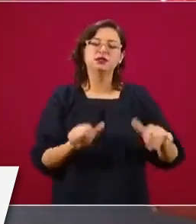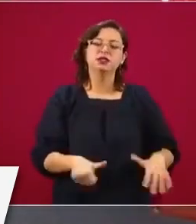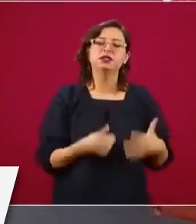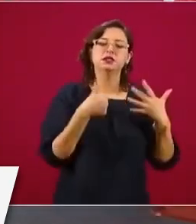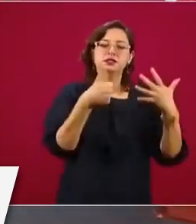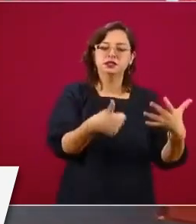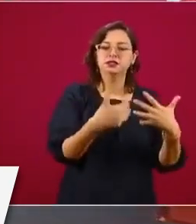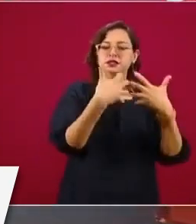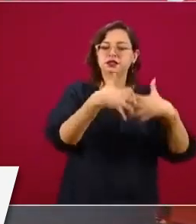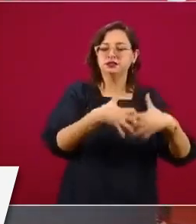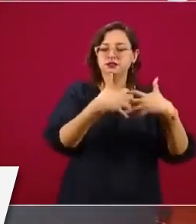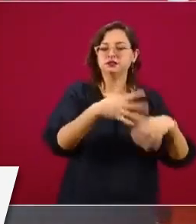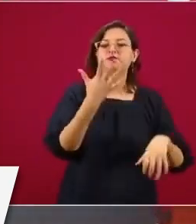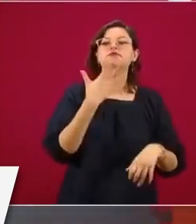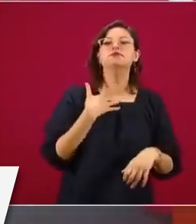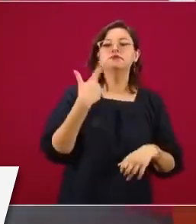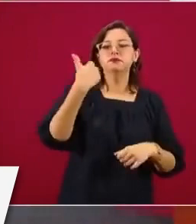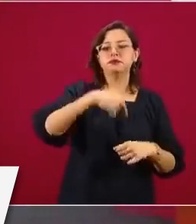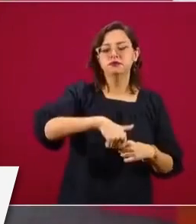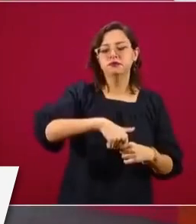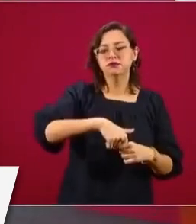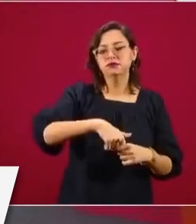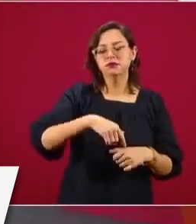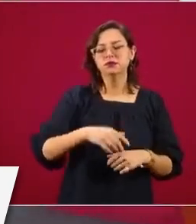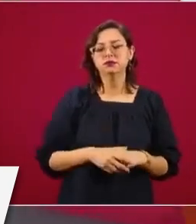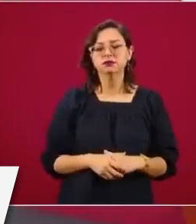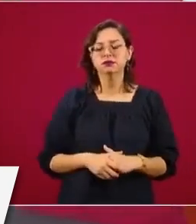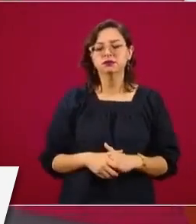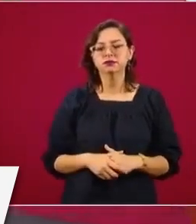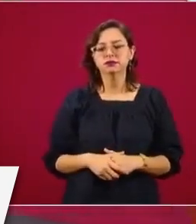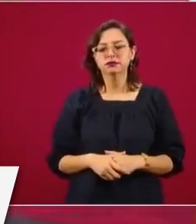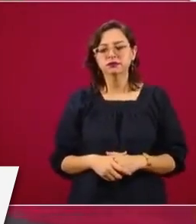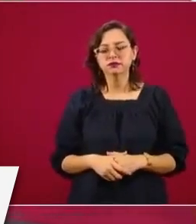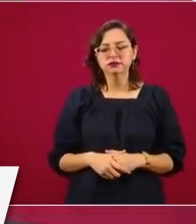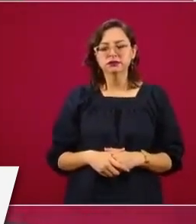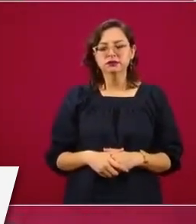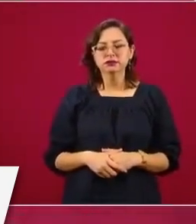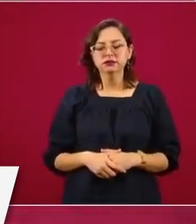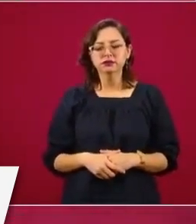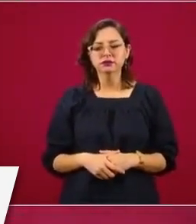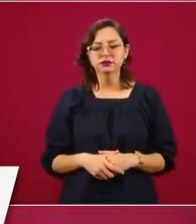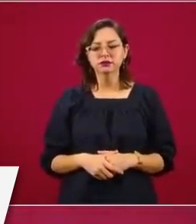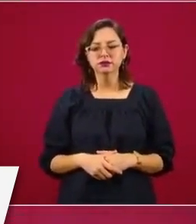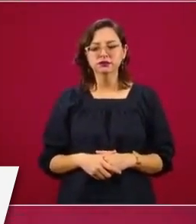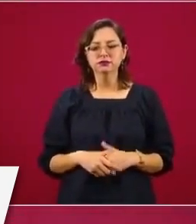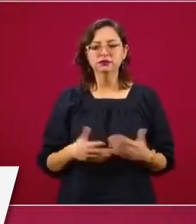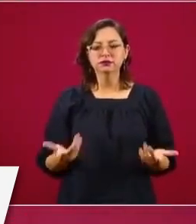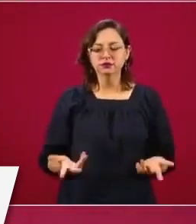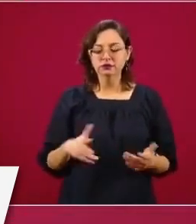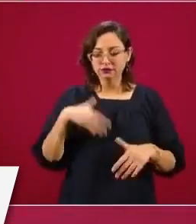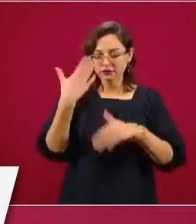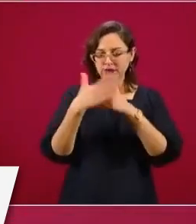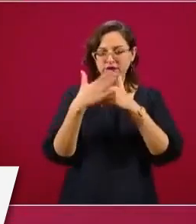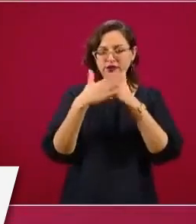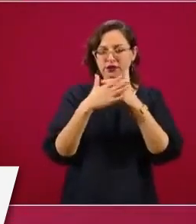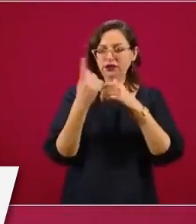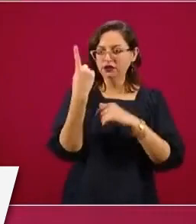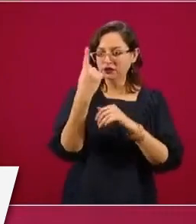actuales. Una más que se va a echar a andar,